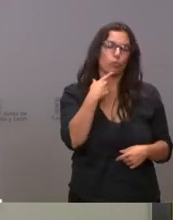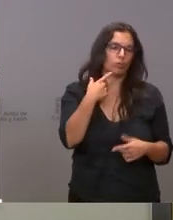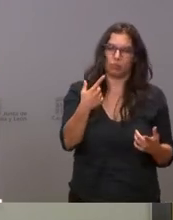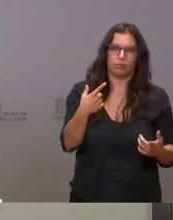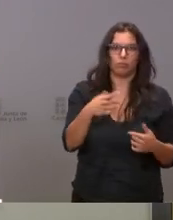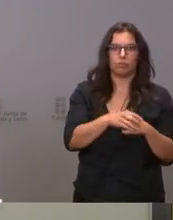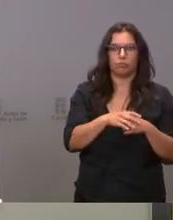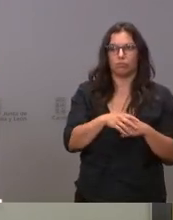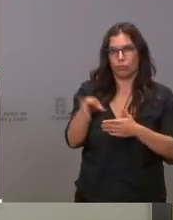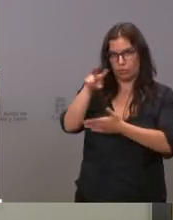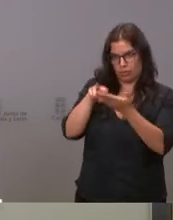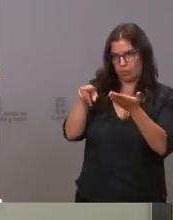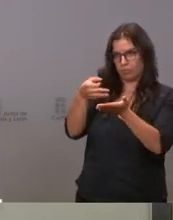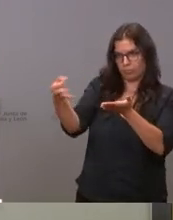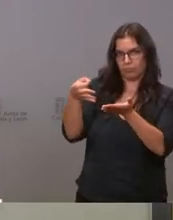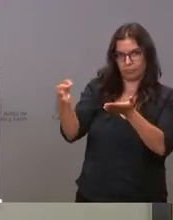lee usted bien